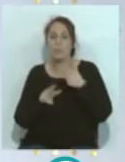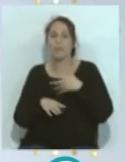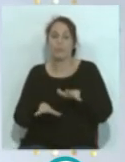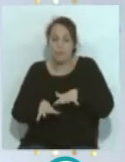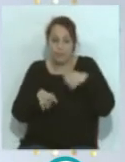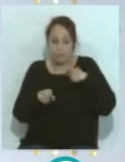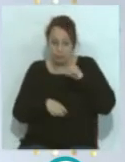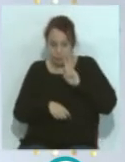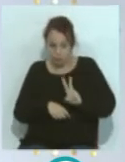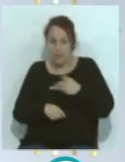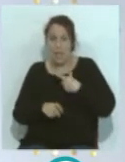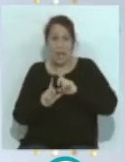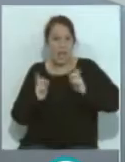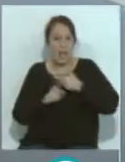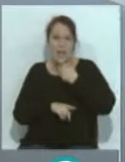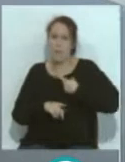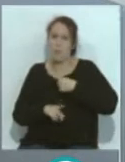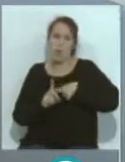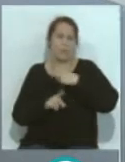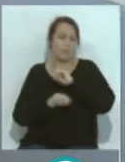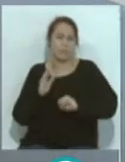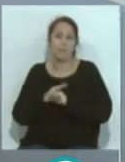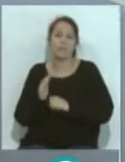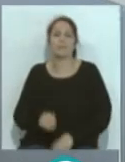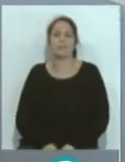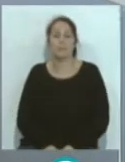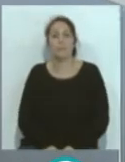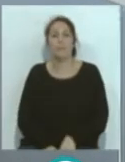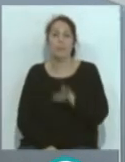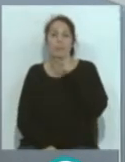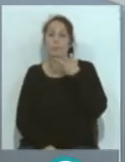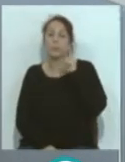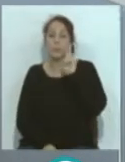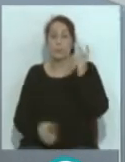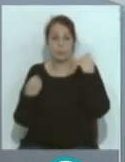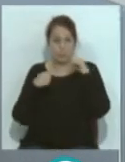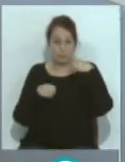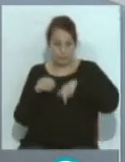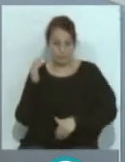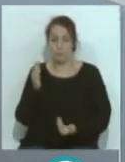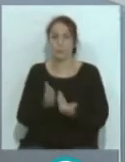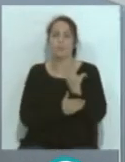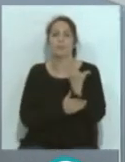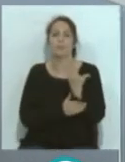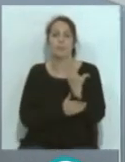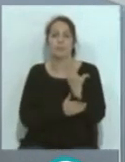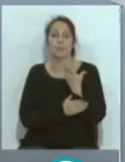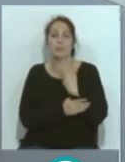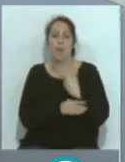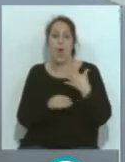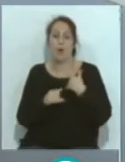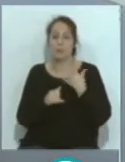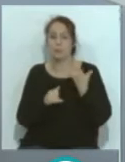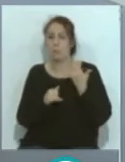del equipo de la máxima categoría. Bueno, nos vamos a ir también al entrenamiento de esta mañana, el penúltimo